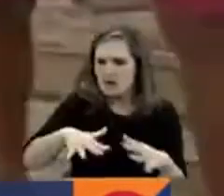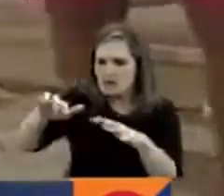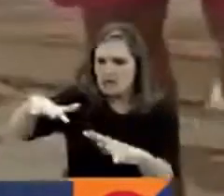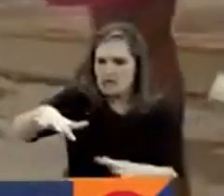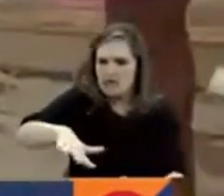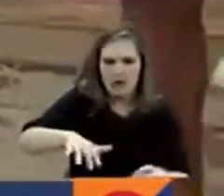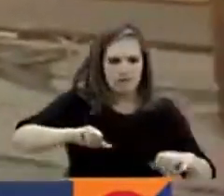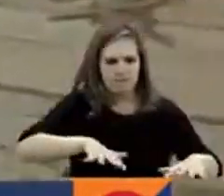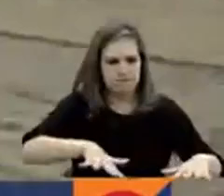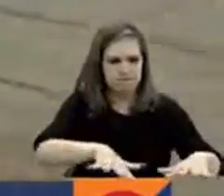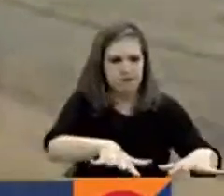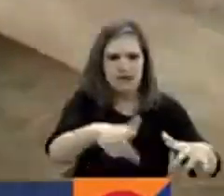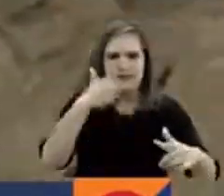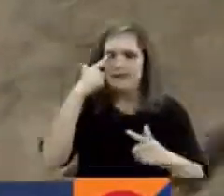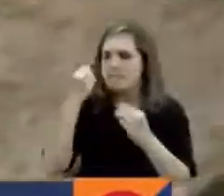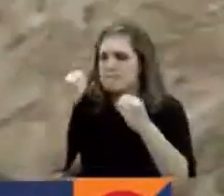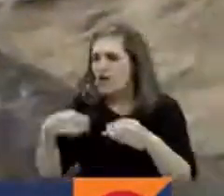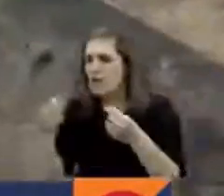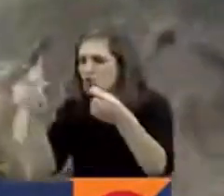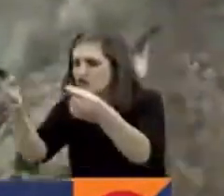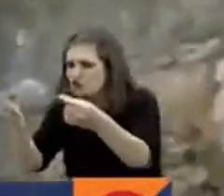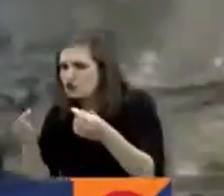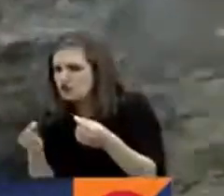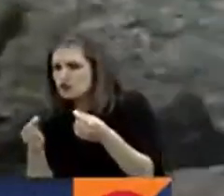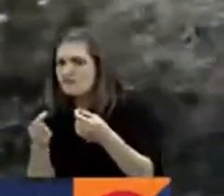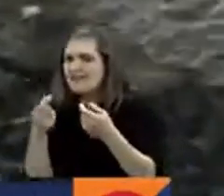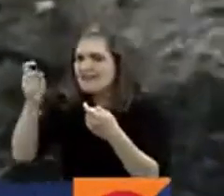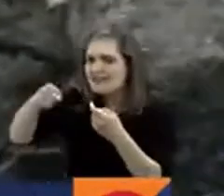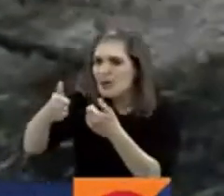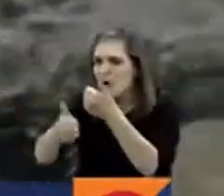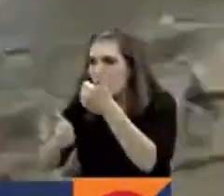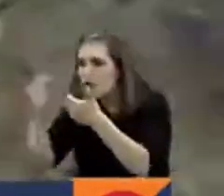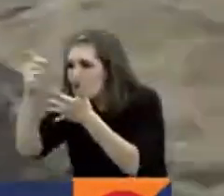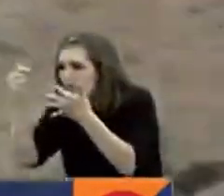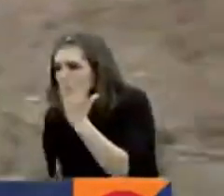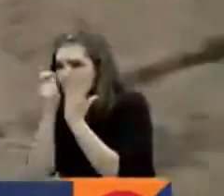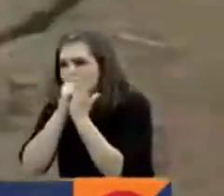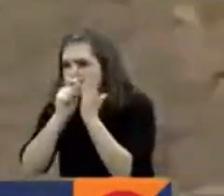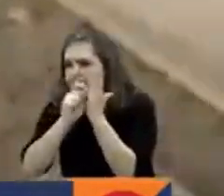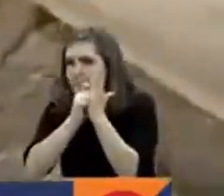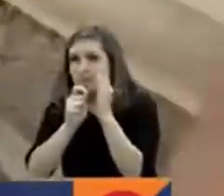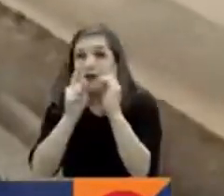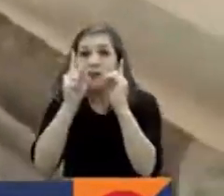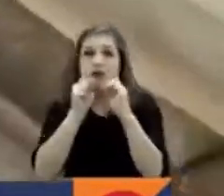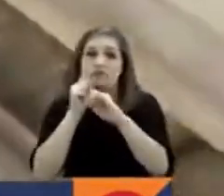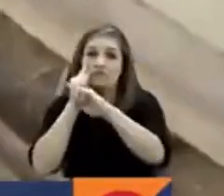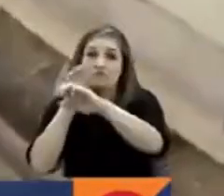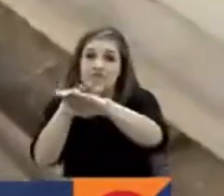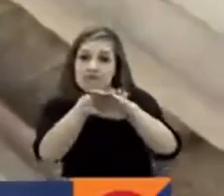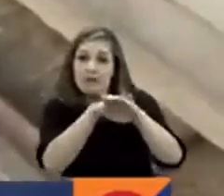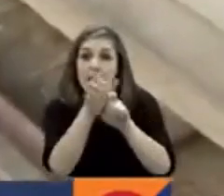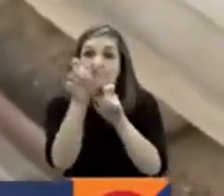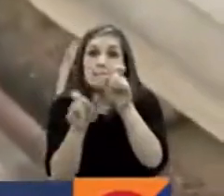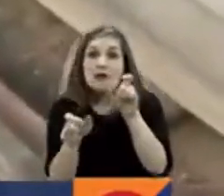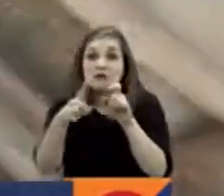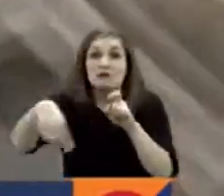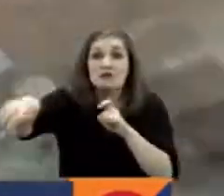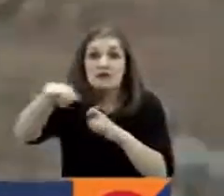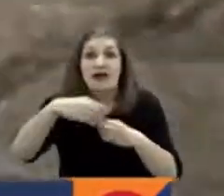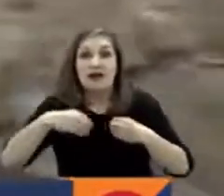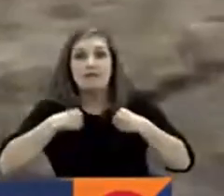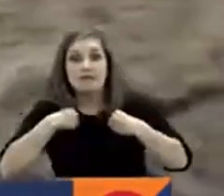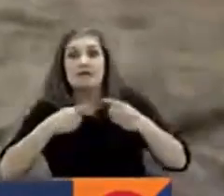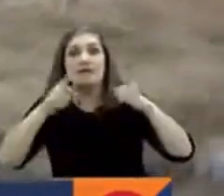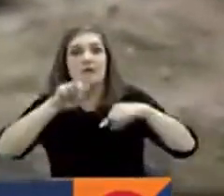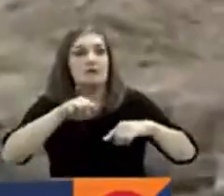pérdidas y así también análisis de daños y necesidades. Pero han hecho un llamado muy especial, tanto al gobierno regional